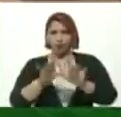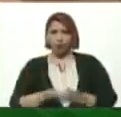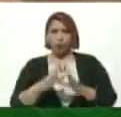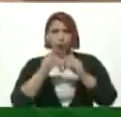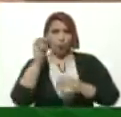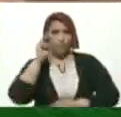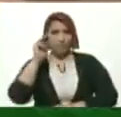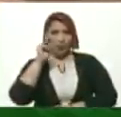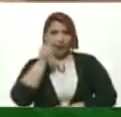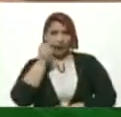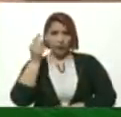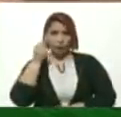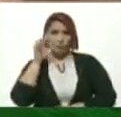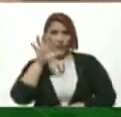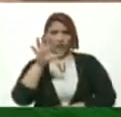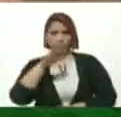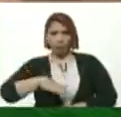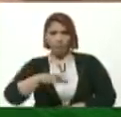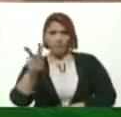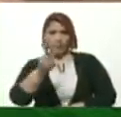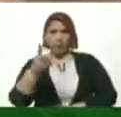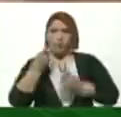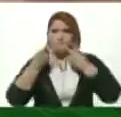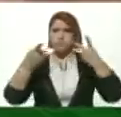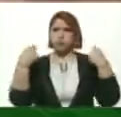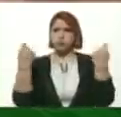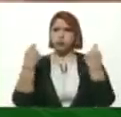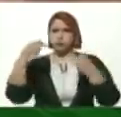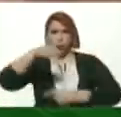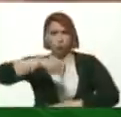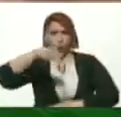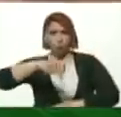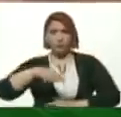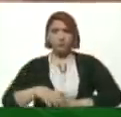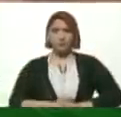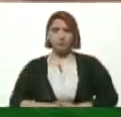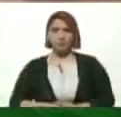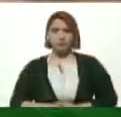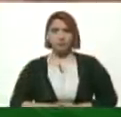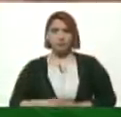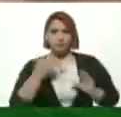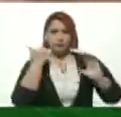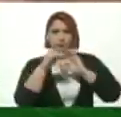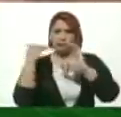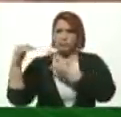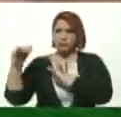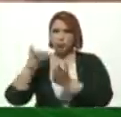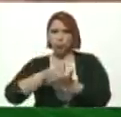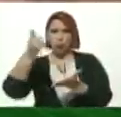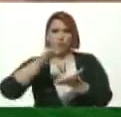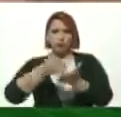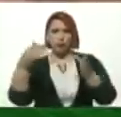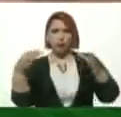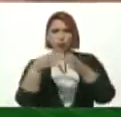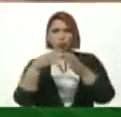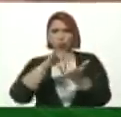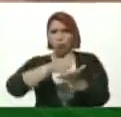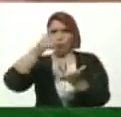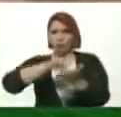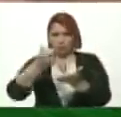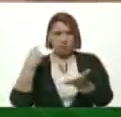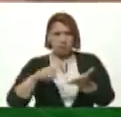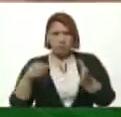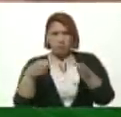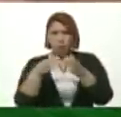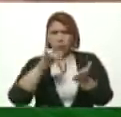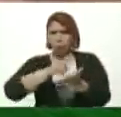maestras del país Publican esto hoy Si se lo mandan Por whatsapp En los grupos de whatsapp Ustedes tienen grupos